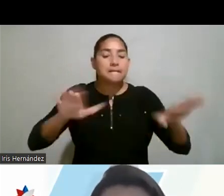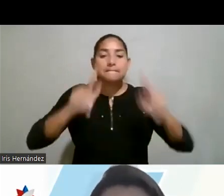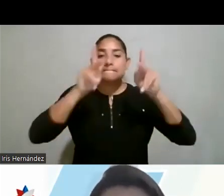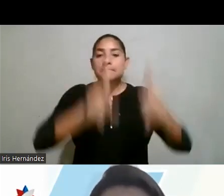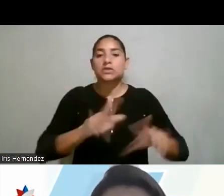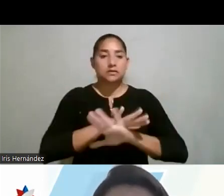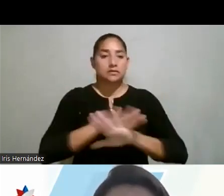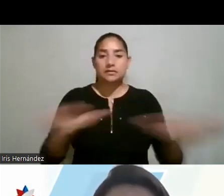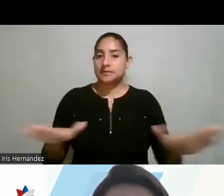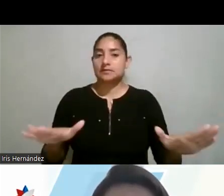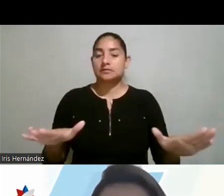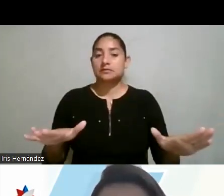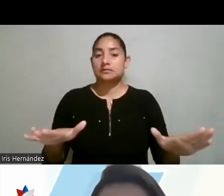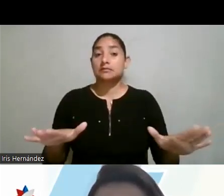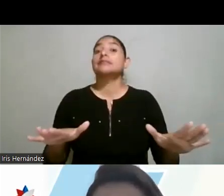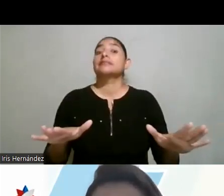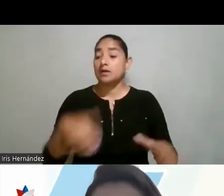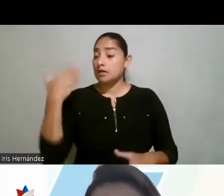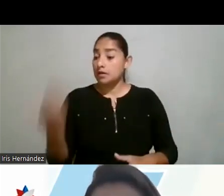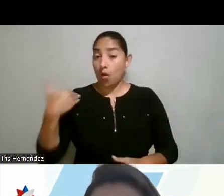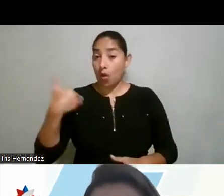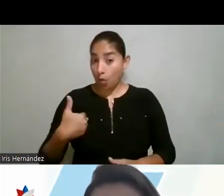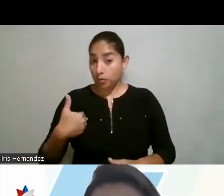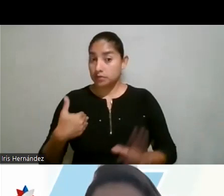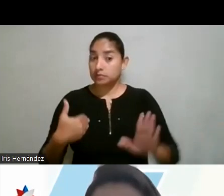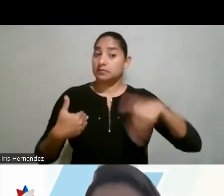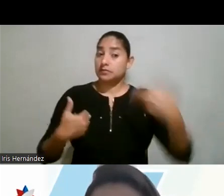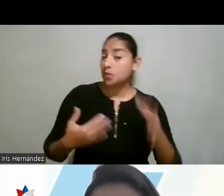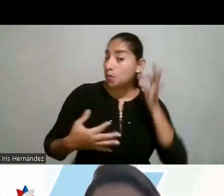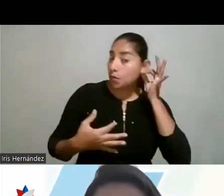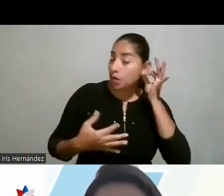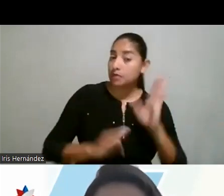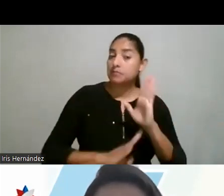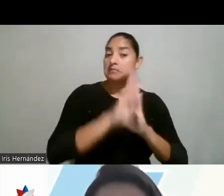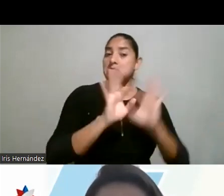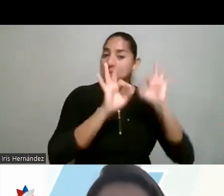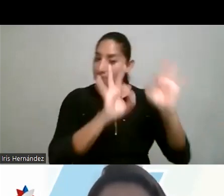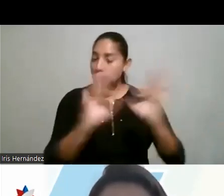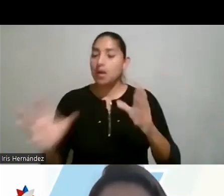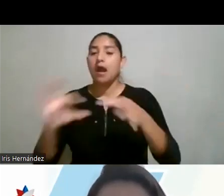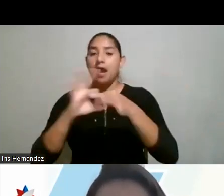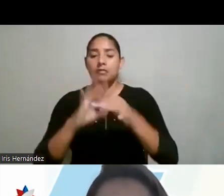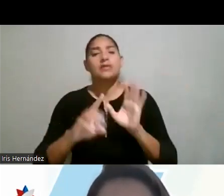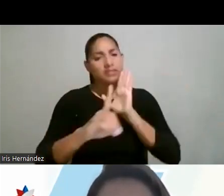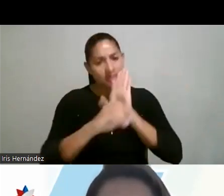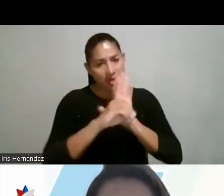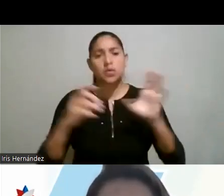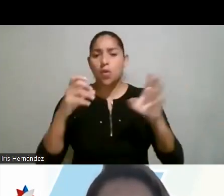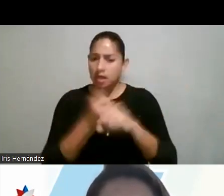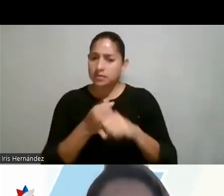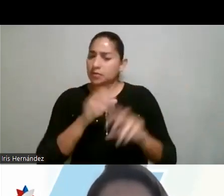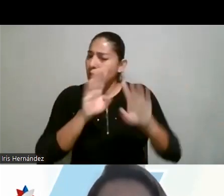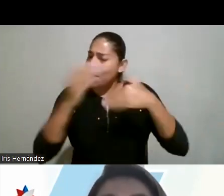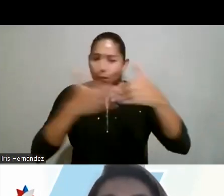personas y que tanto los hombres pueden desempeñarse muy bien y además tienen el derecho de realizarse